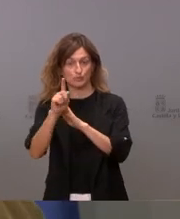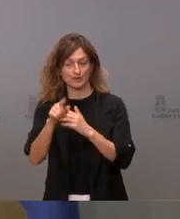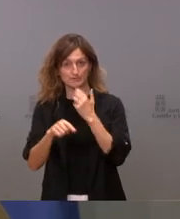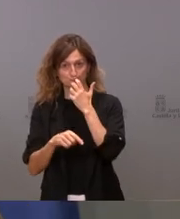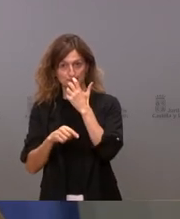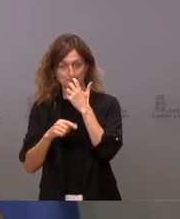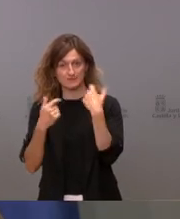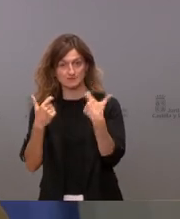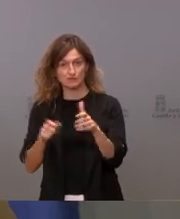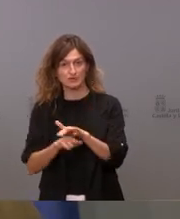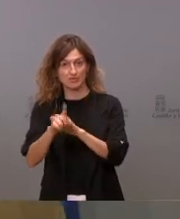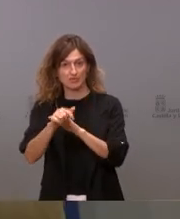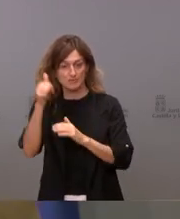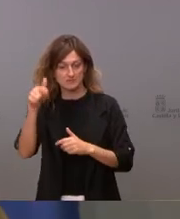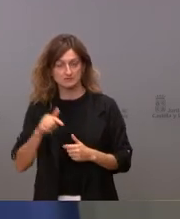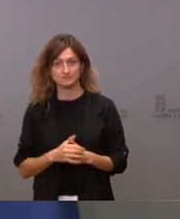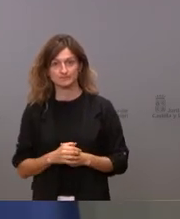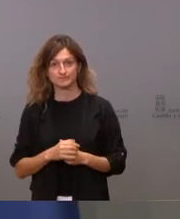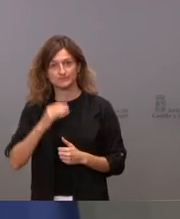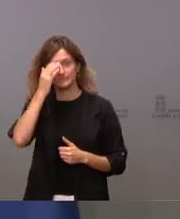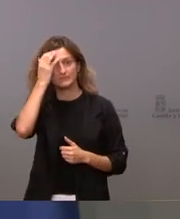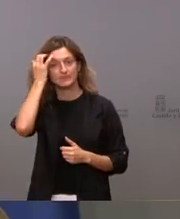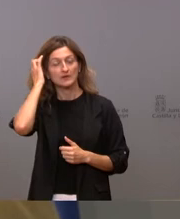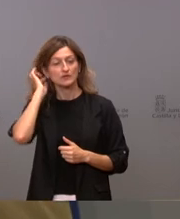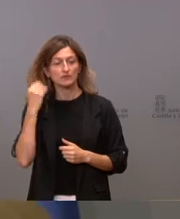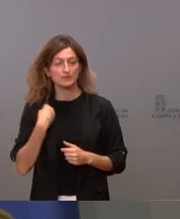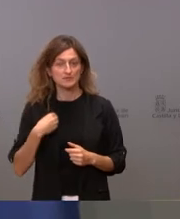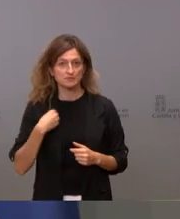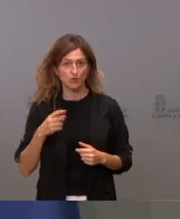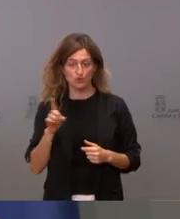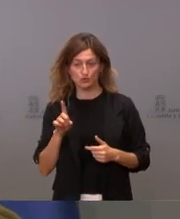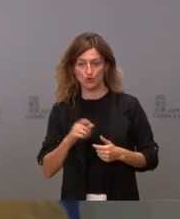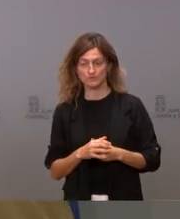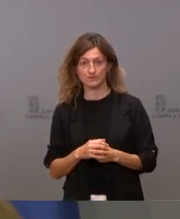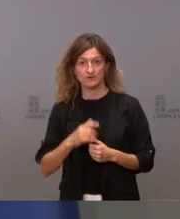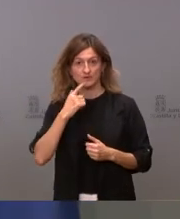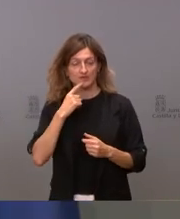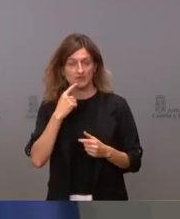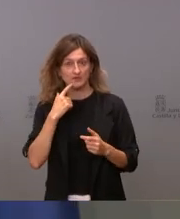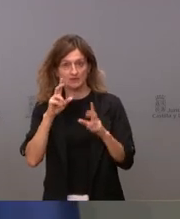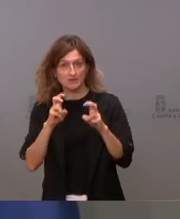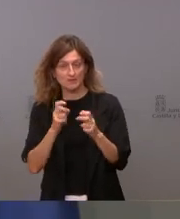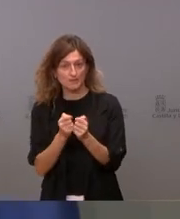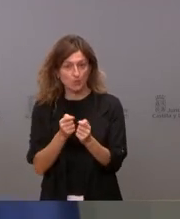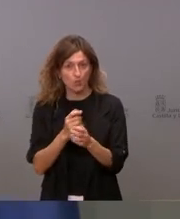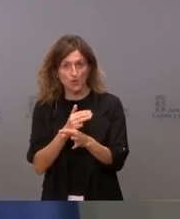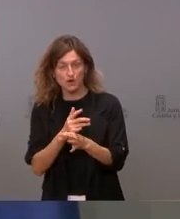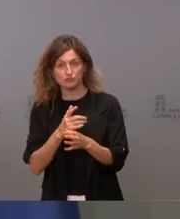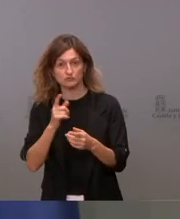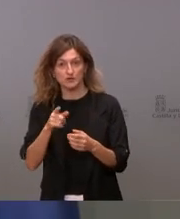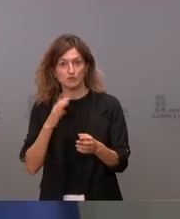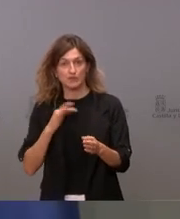en los que más ha crecido. Por tanto, no es exactamente lo mismo. Lo mismo, digo, de los videojuegos u otras cosas que al parecer pueden